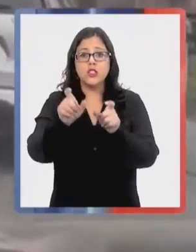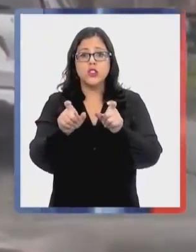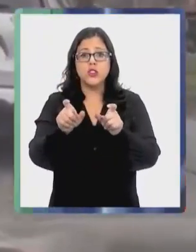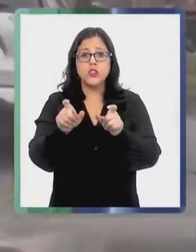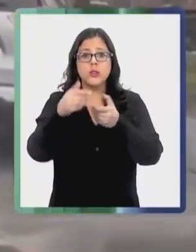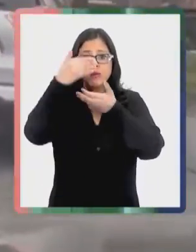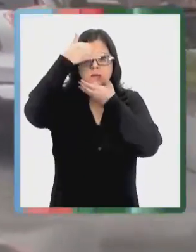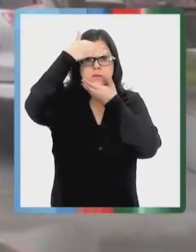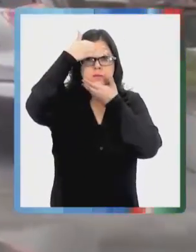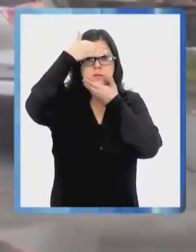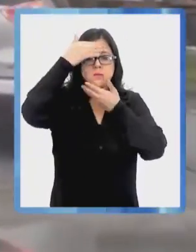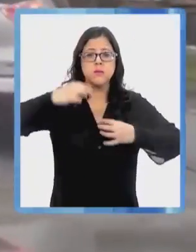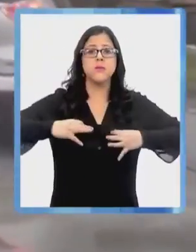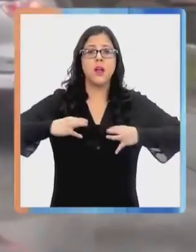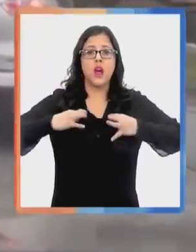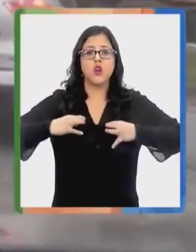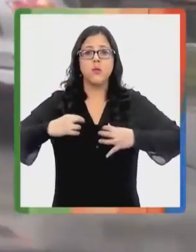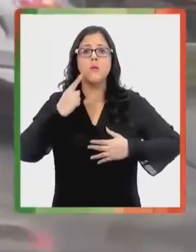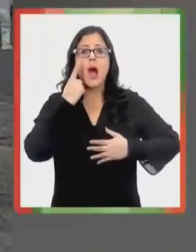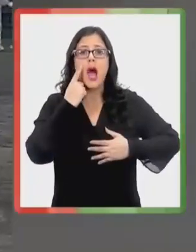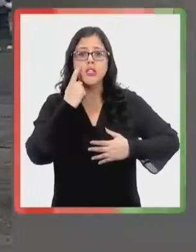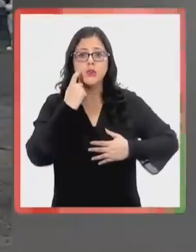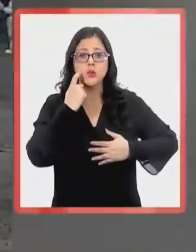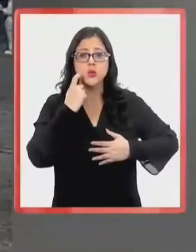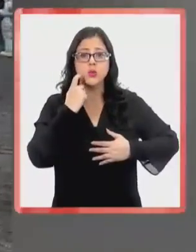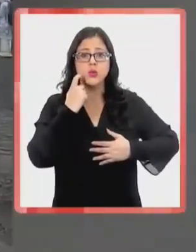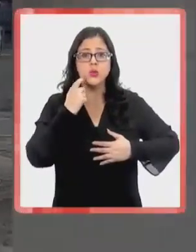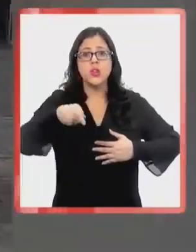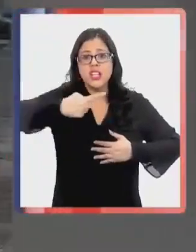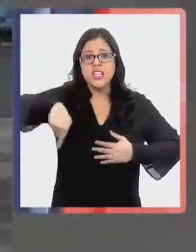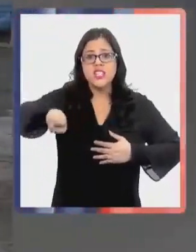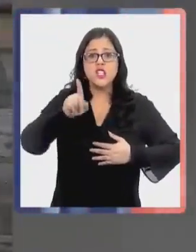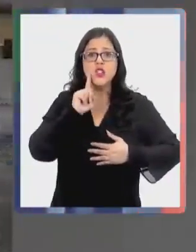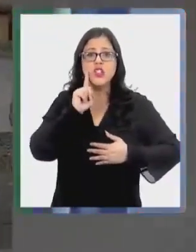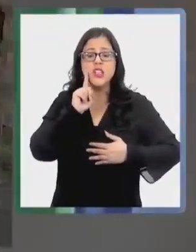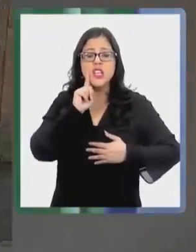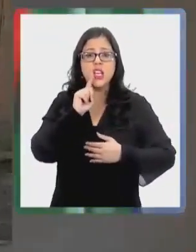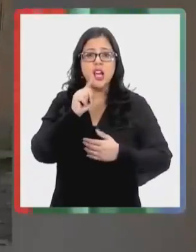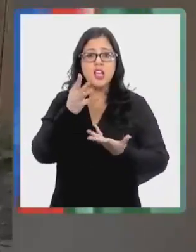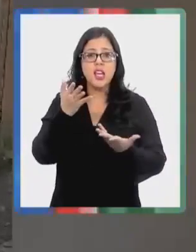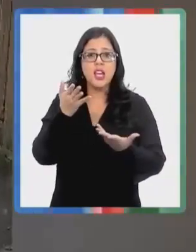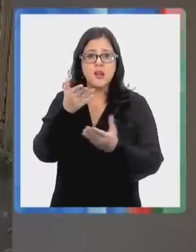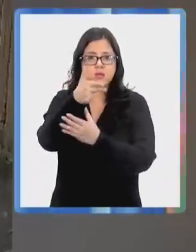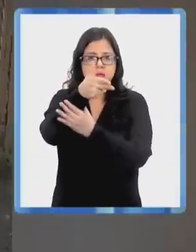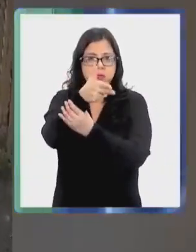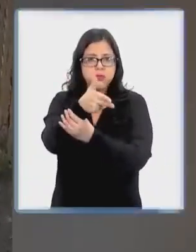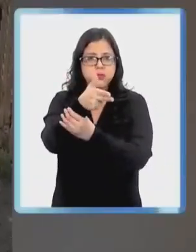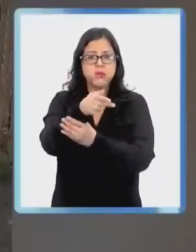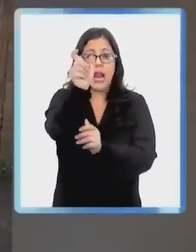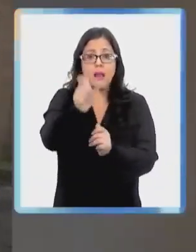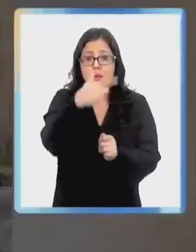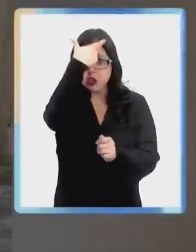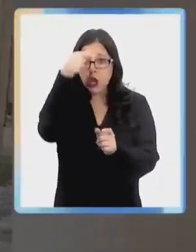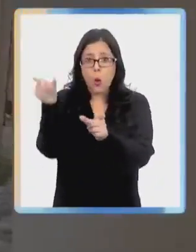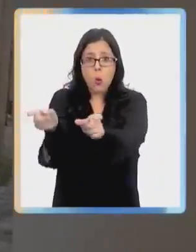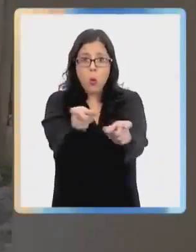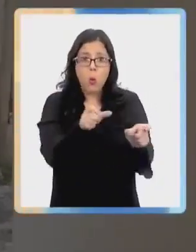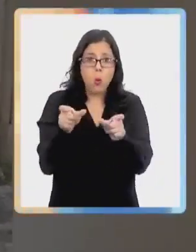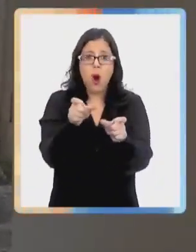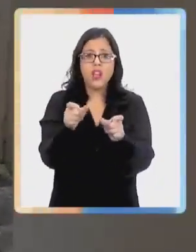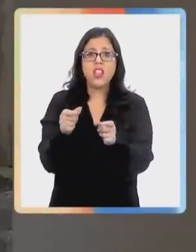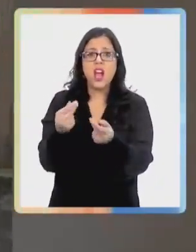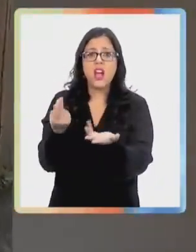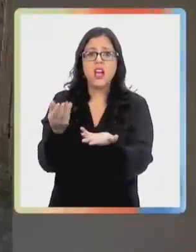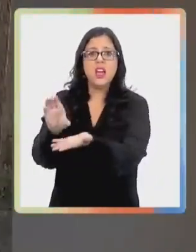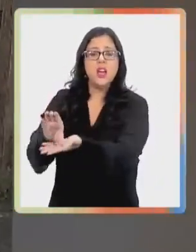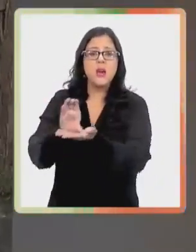y vestidos con overoles intimidan a uno de ellos con un arma al profesor de fuego, al guardia y sustrae una cantidad aproximada de 60 millones